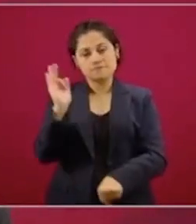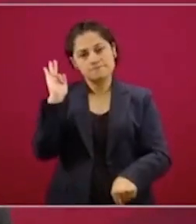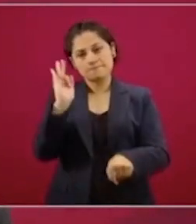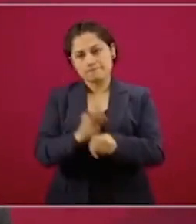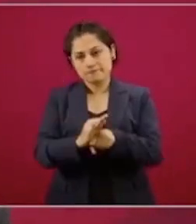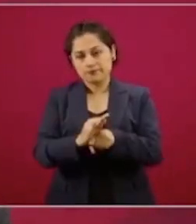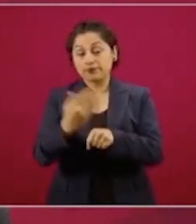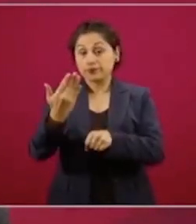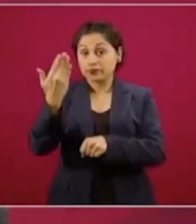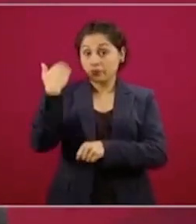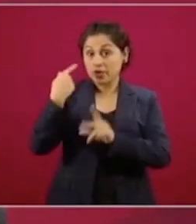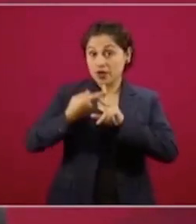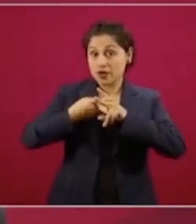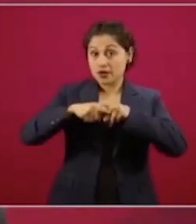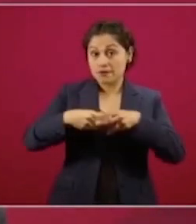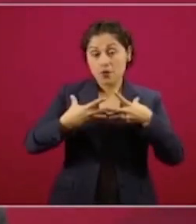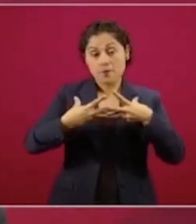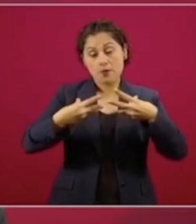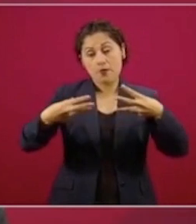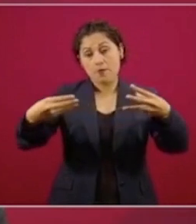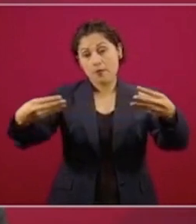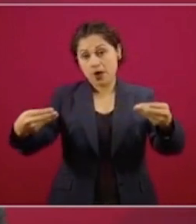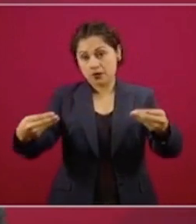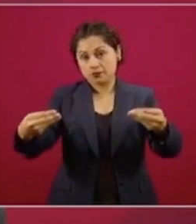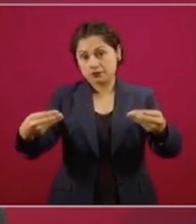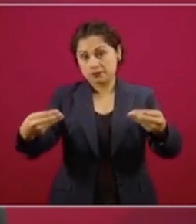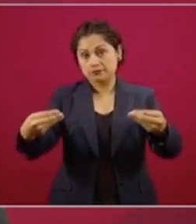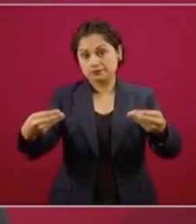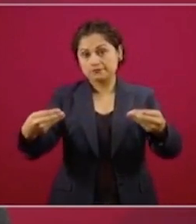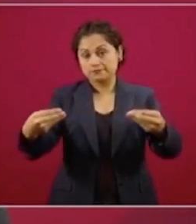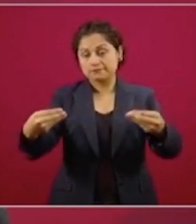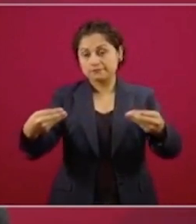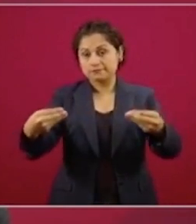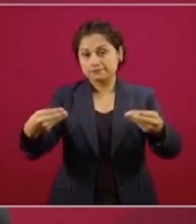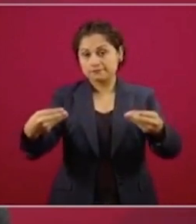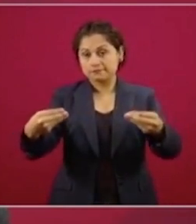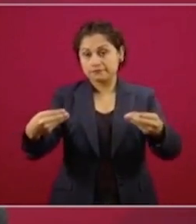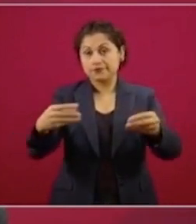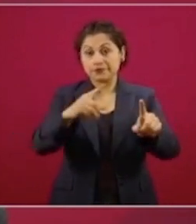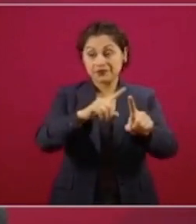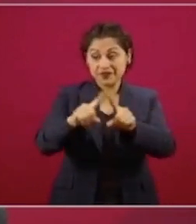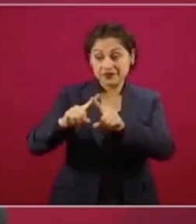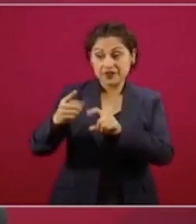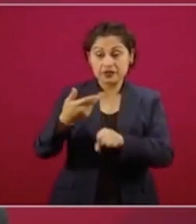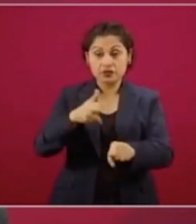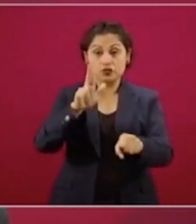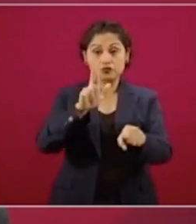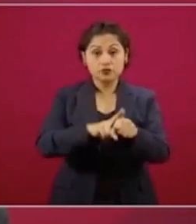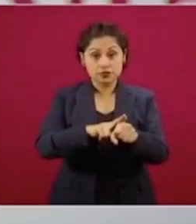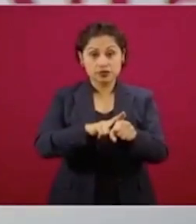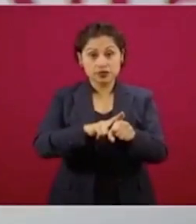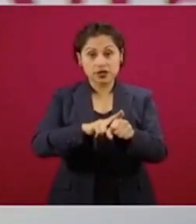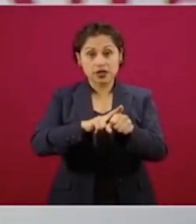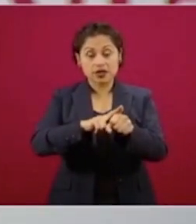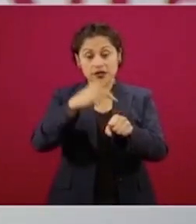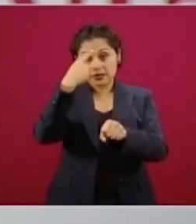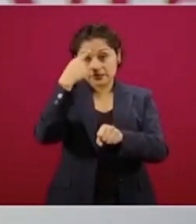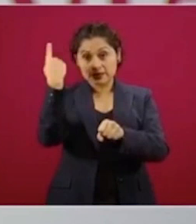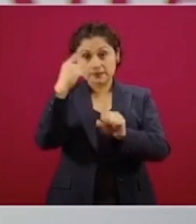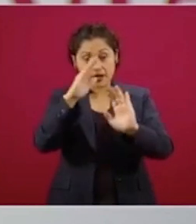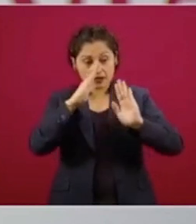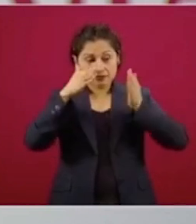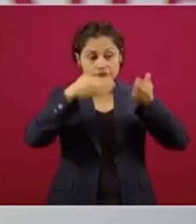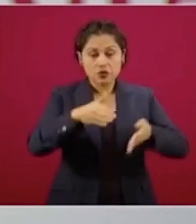cuando inició, cuando se etiquetaron diferentes hospitales como hospitales o institutos COVID,